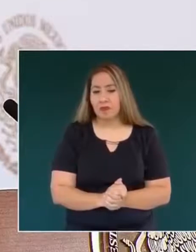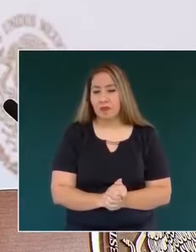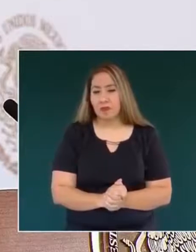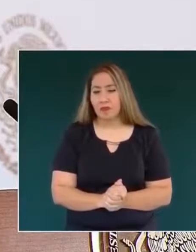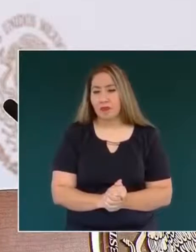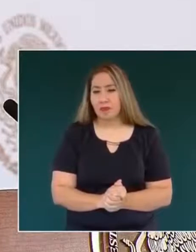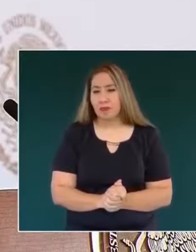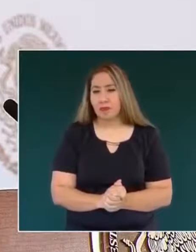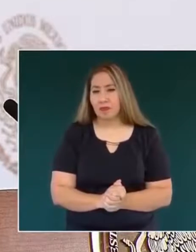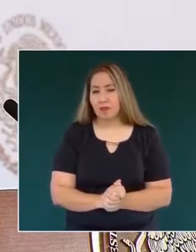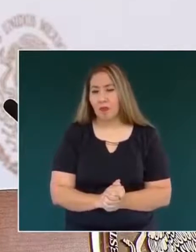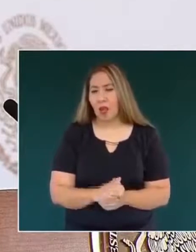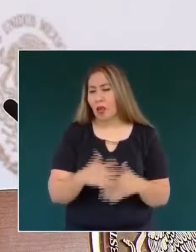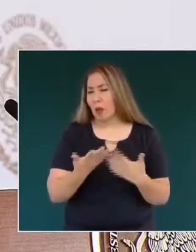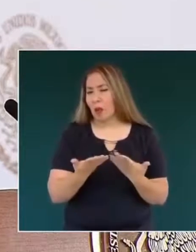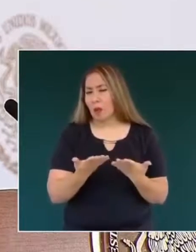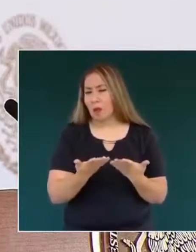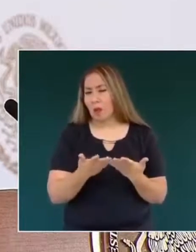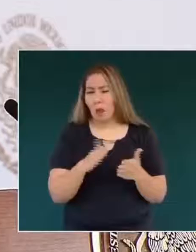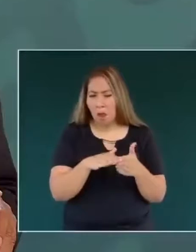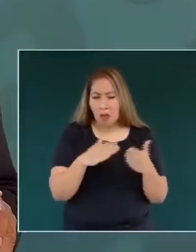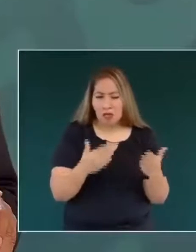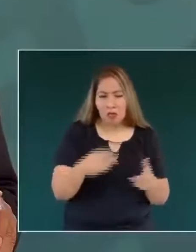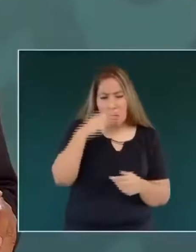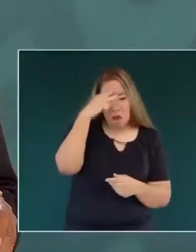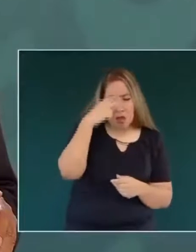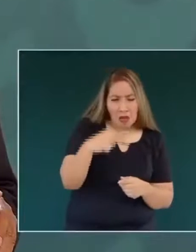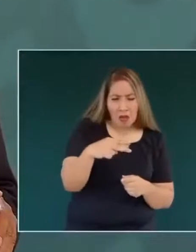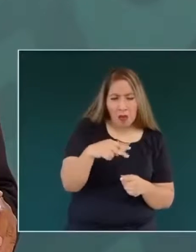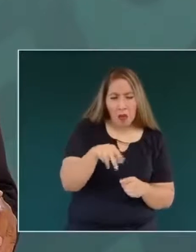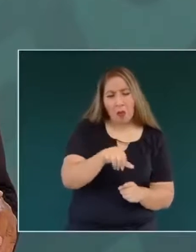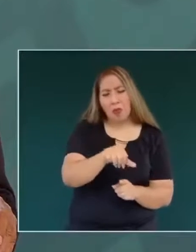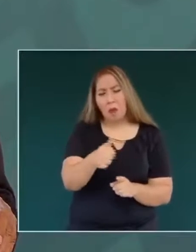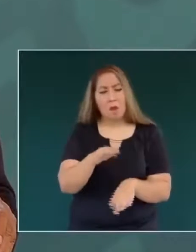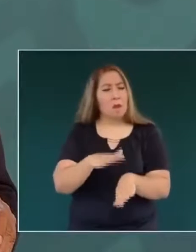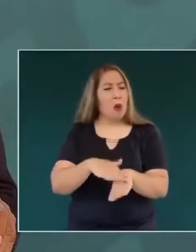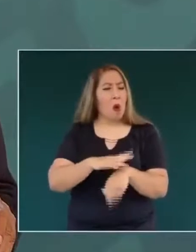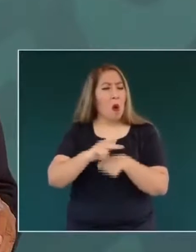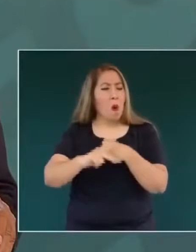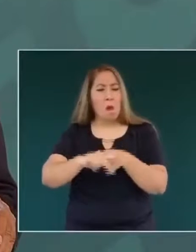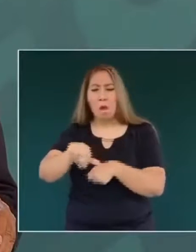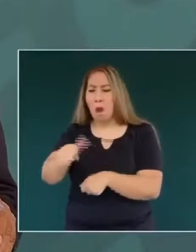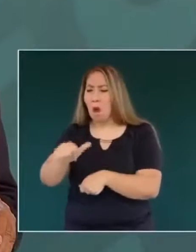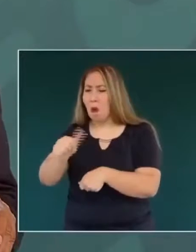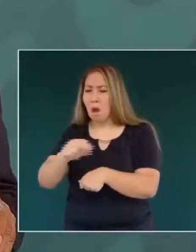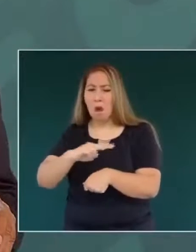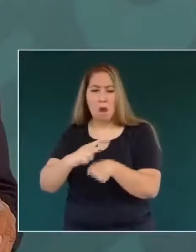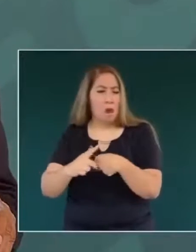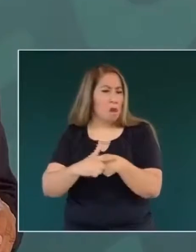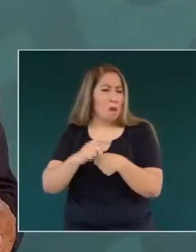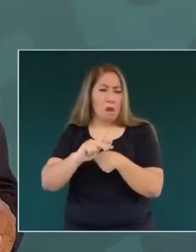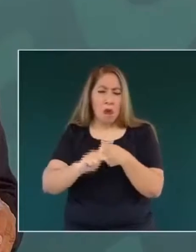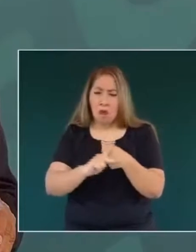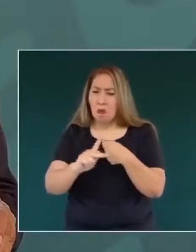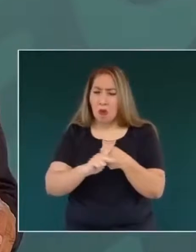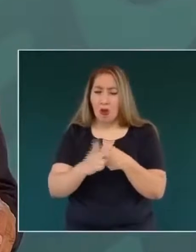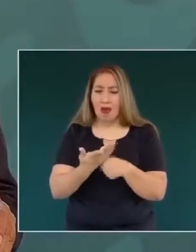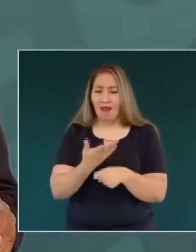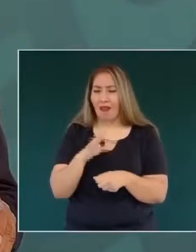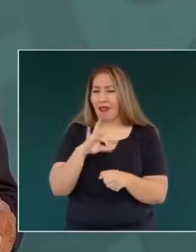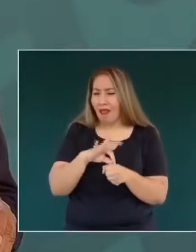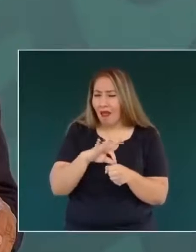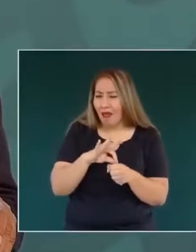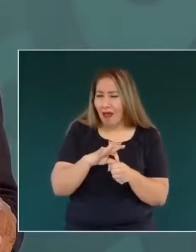en México, sino en otros países. Cada vez que hay elecciones hay efervescencia